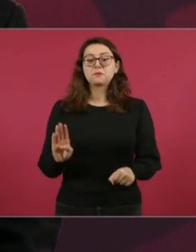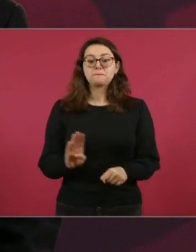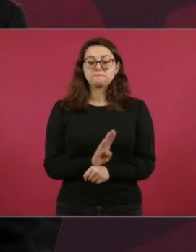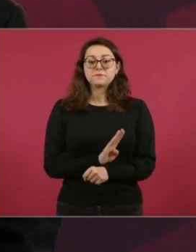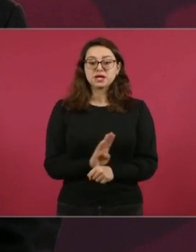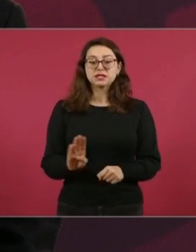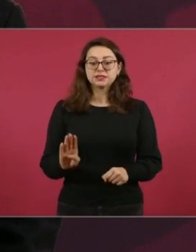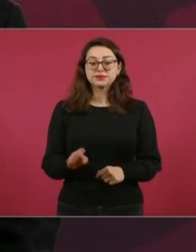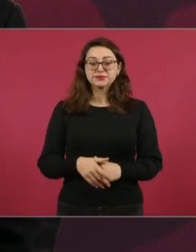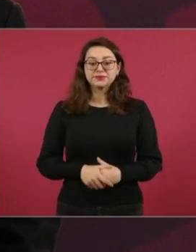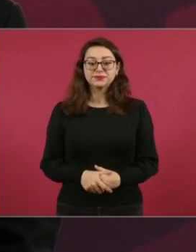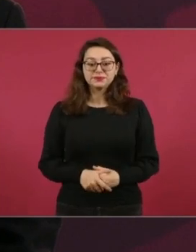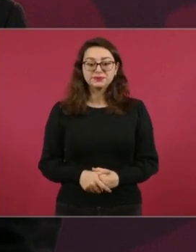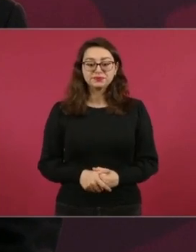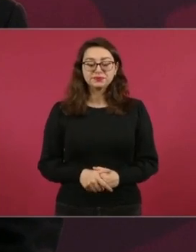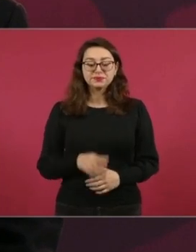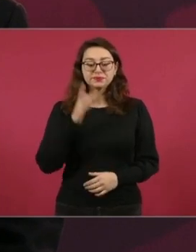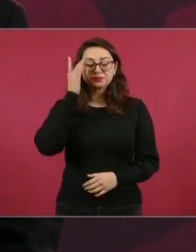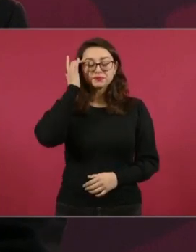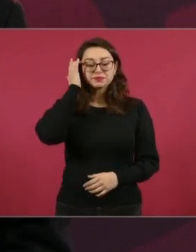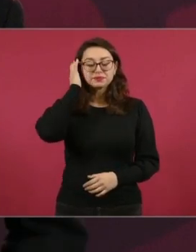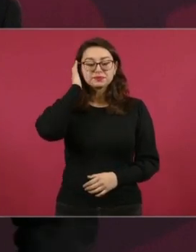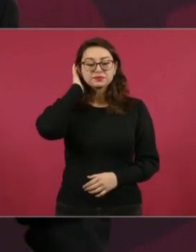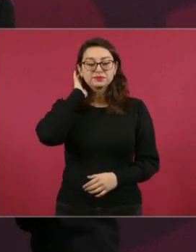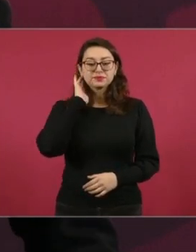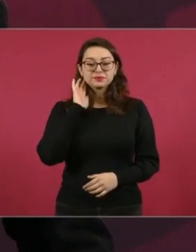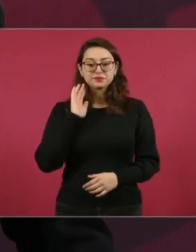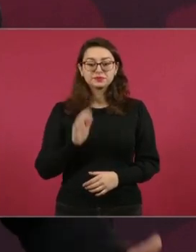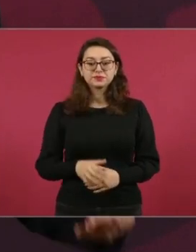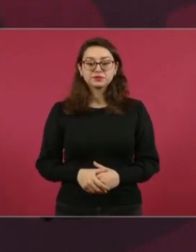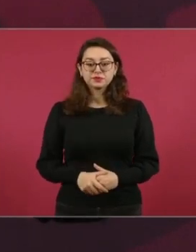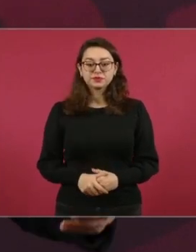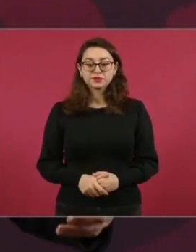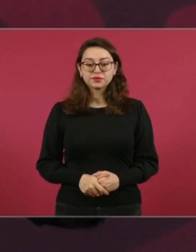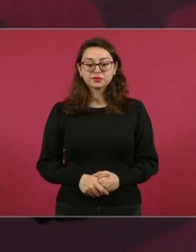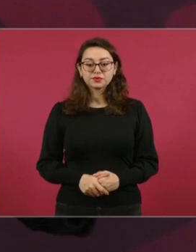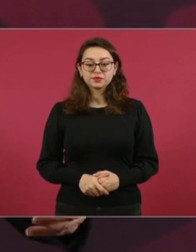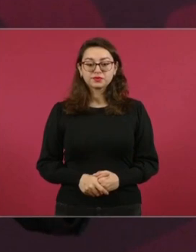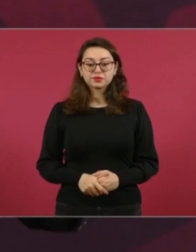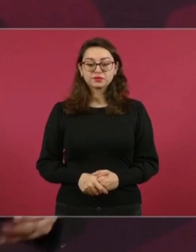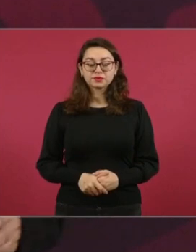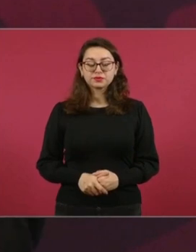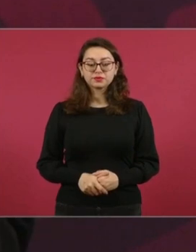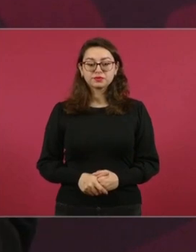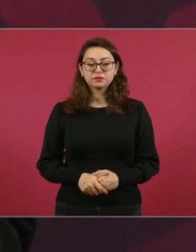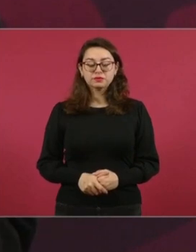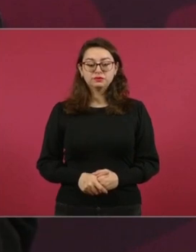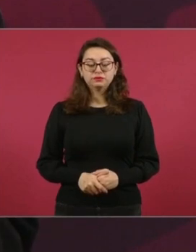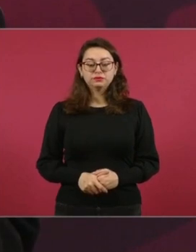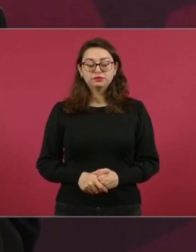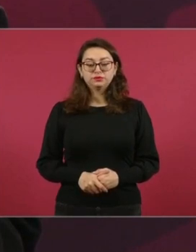quiero decirles que han sido las Fuerzas Armadas